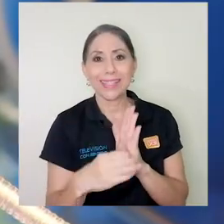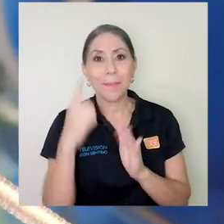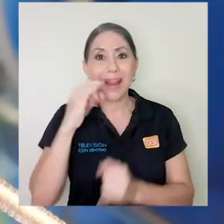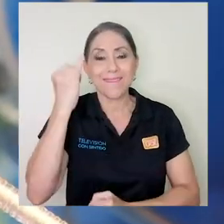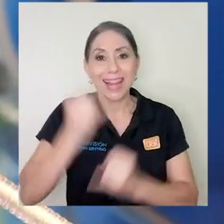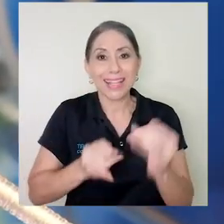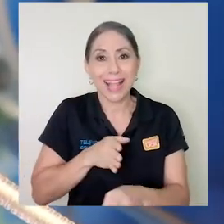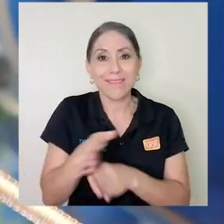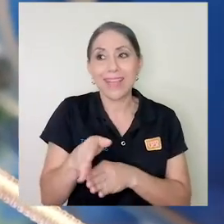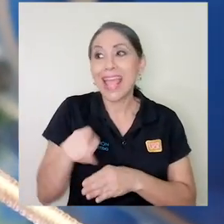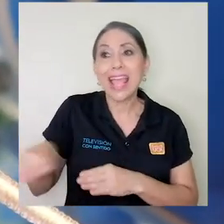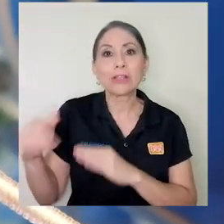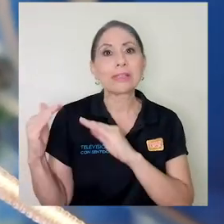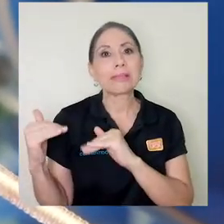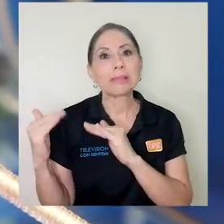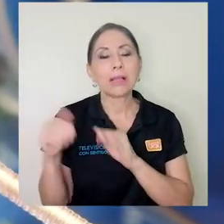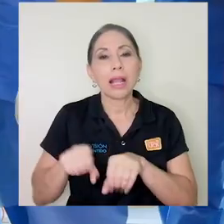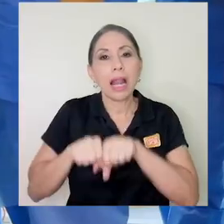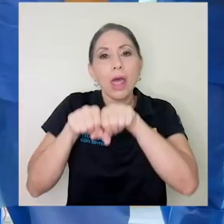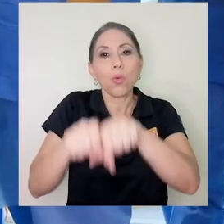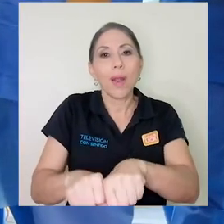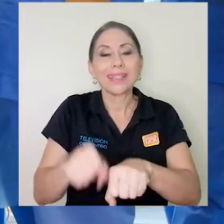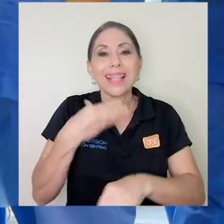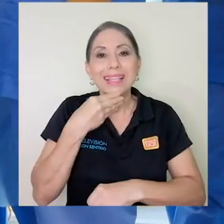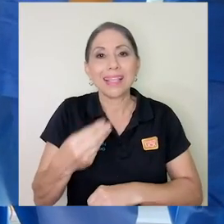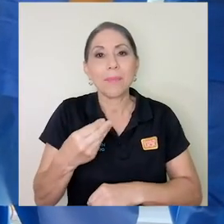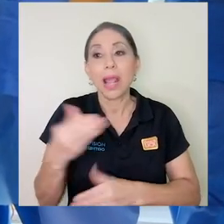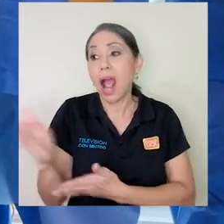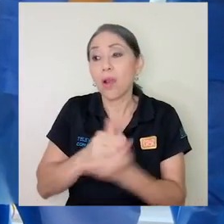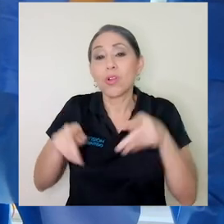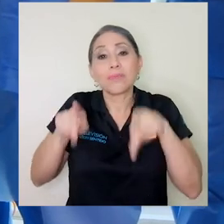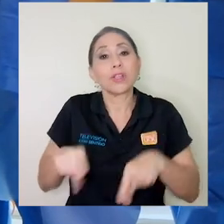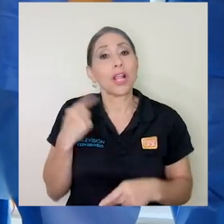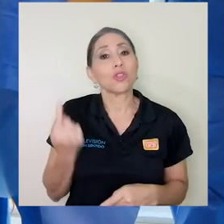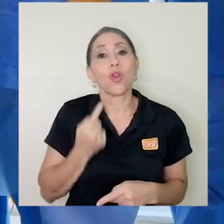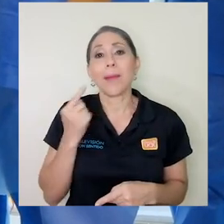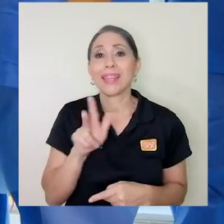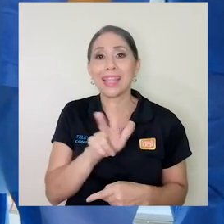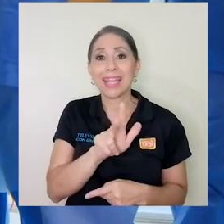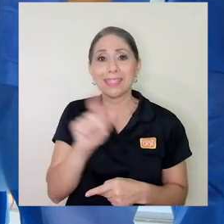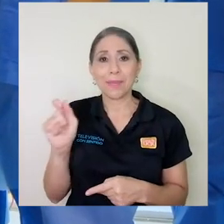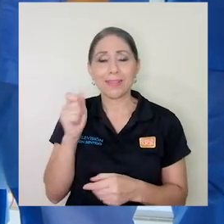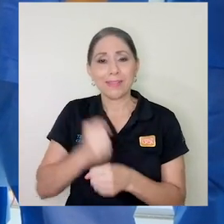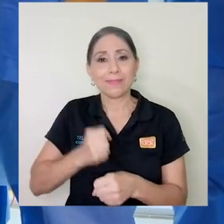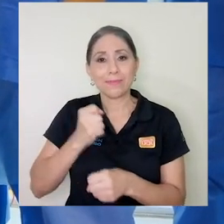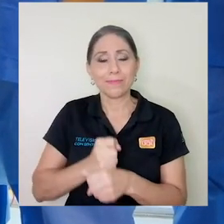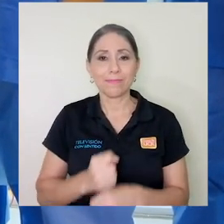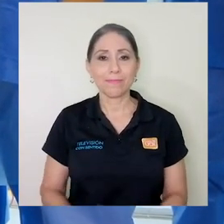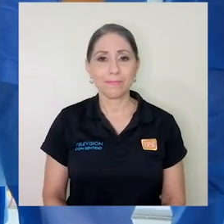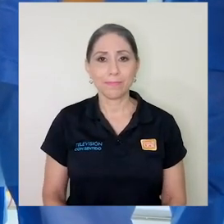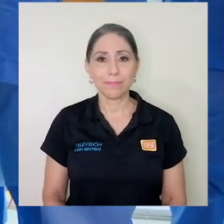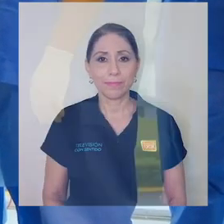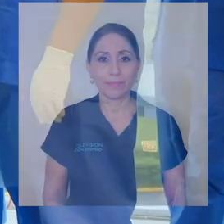y esperaban graduarse en diciembre. Y hubo quienes solo realizaron tres meses de internado.